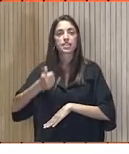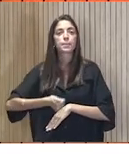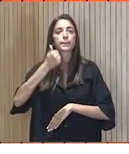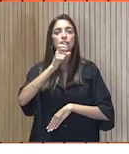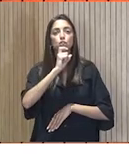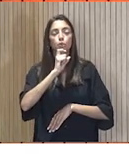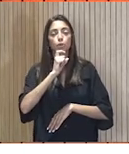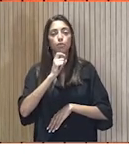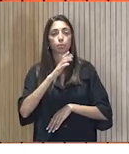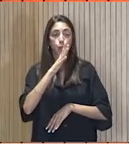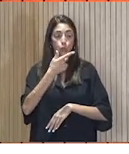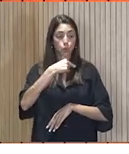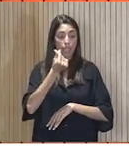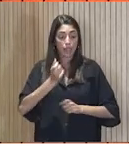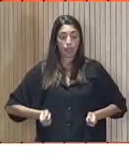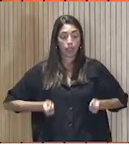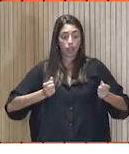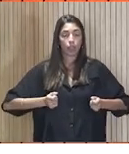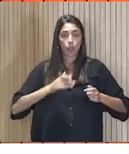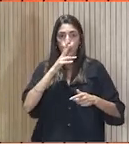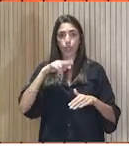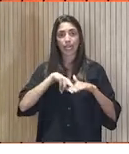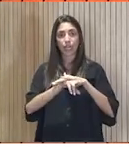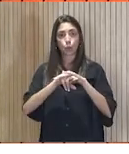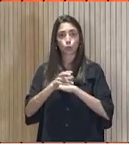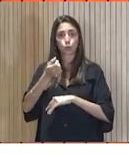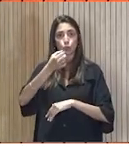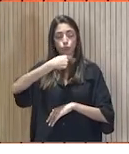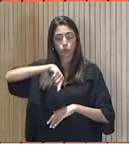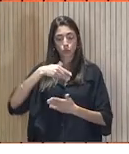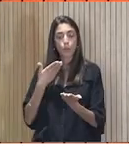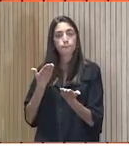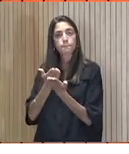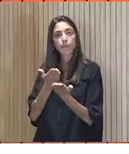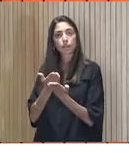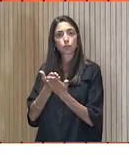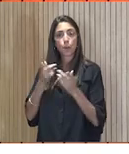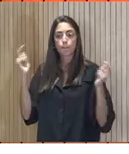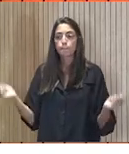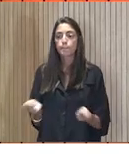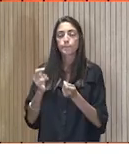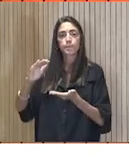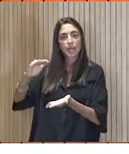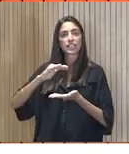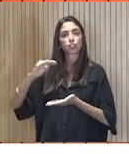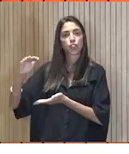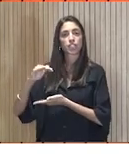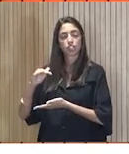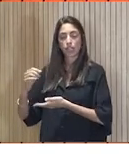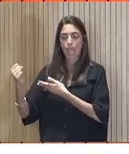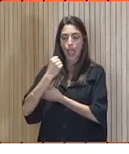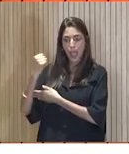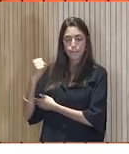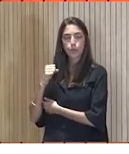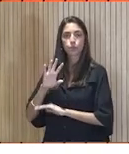Es el gran reto. Los recursos, por más que sigamos pidiendo a todos nuestros patrocinadores que nos apoyen y más, no hay ninguna duda de que